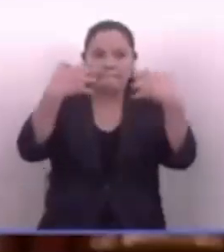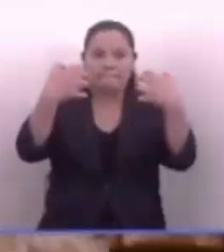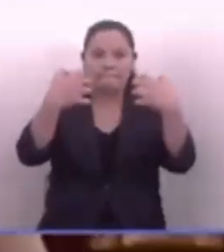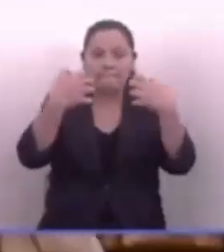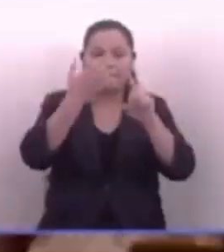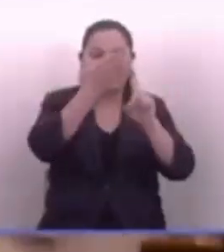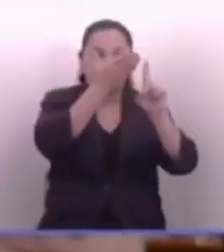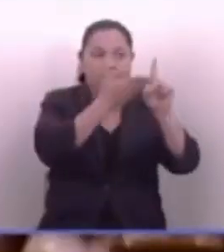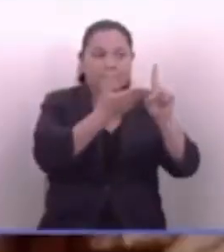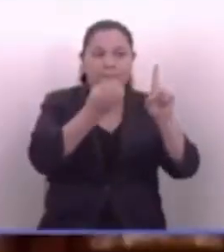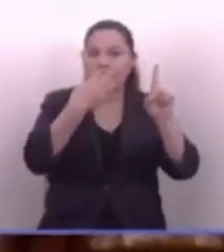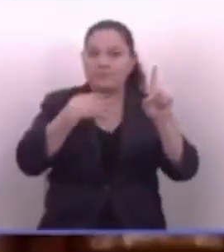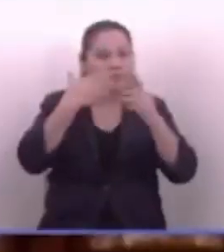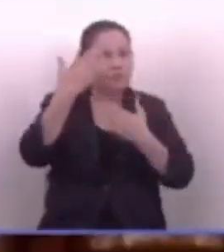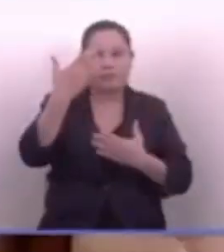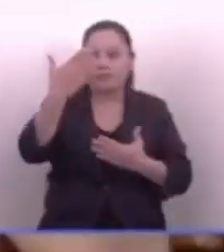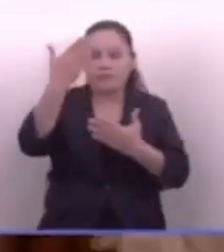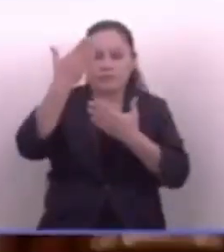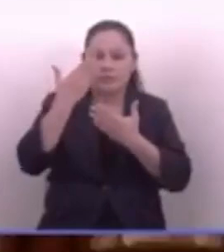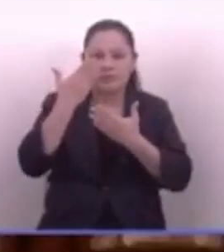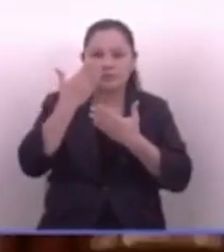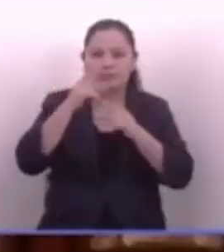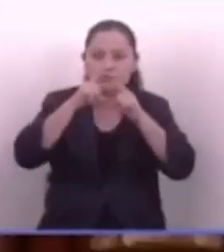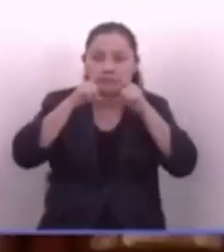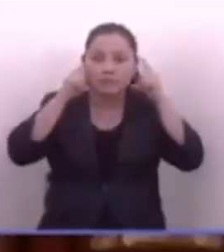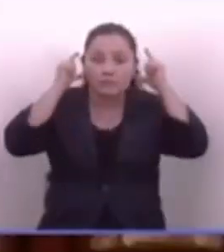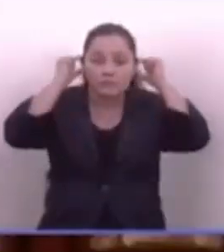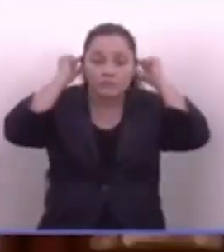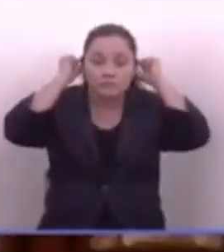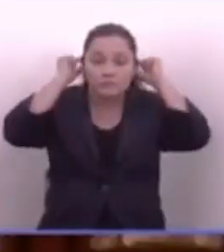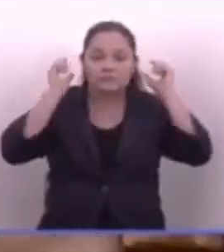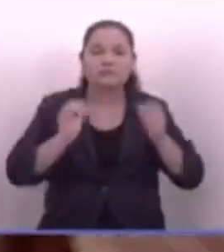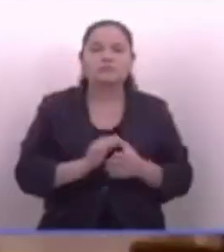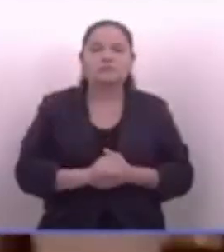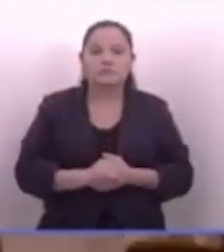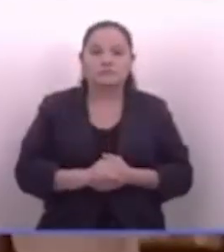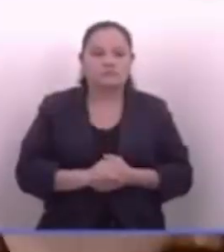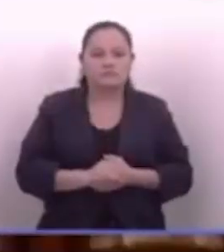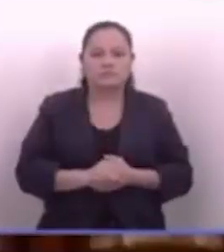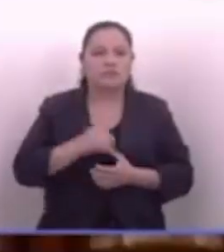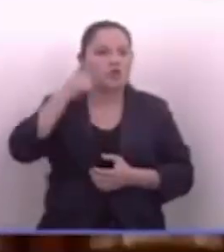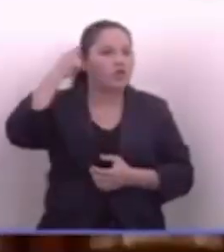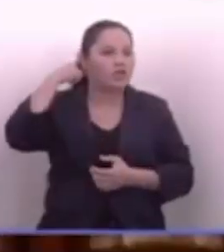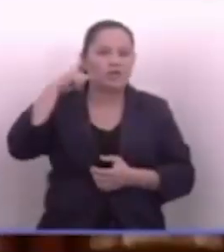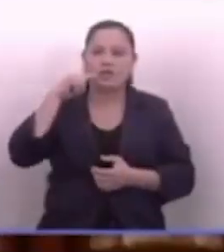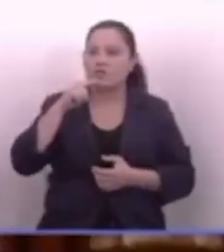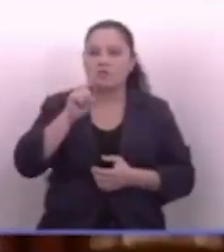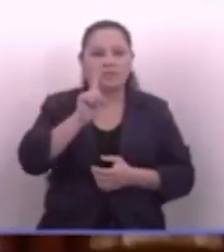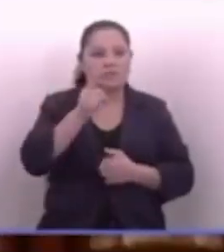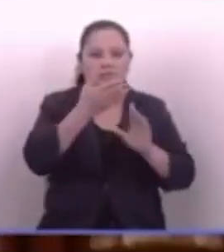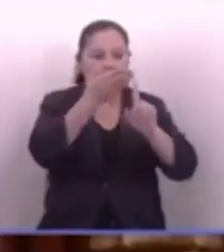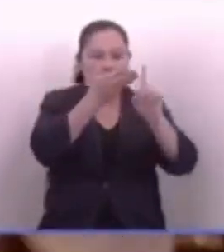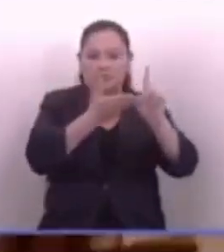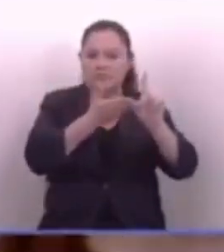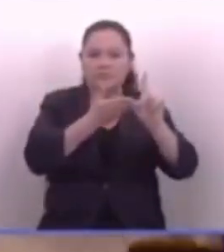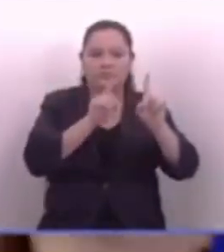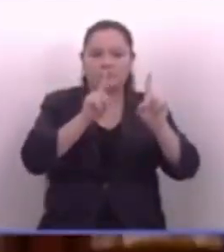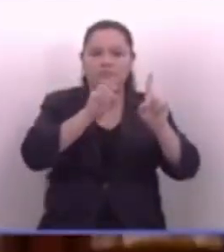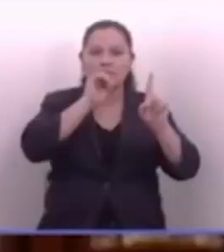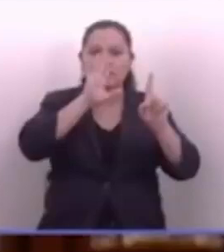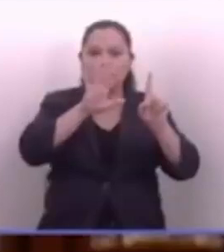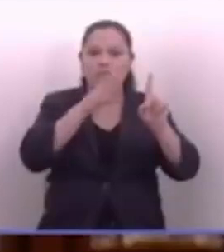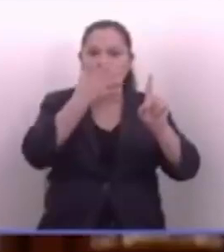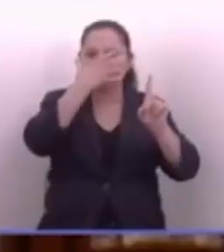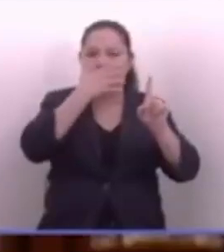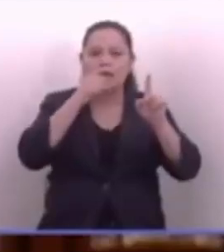persona se puso a faltarme respeto poniéndose la mascarilla. Eso no es de hombre, señor. Uno dice las cosas